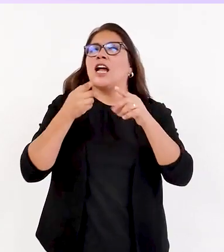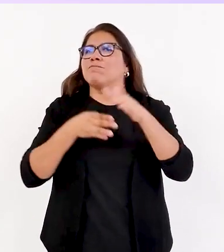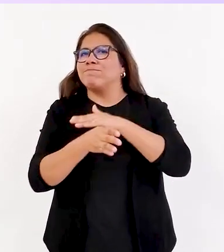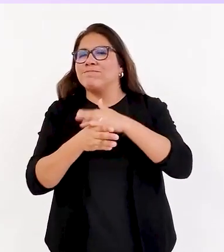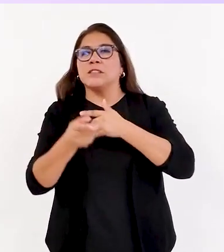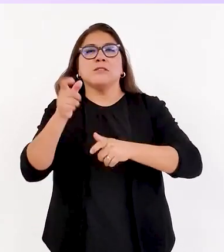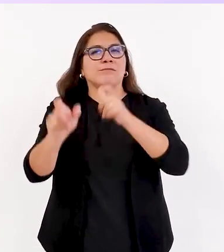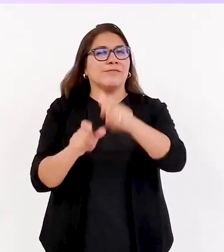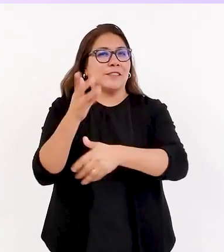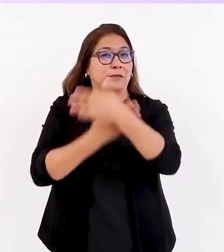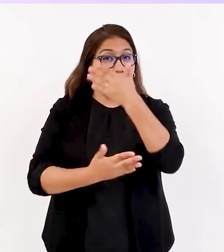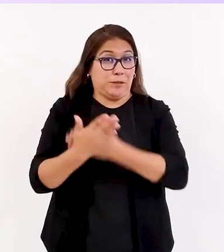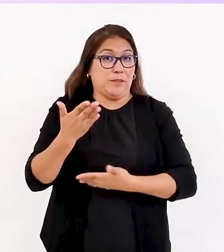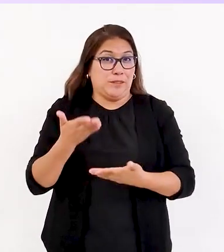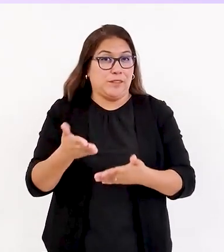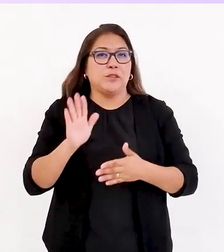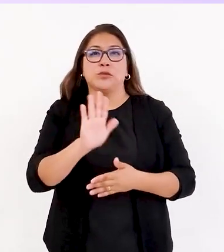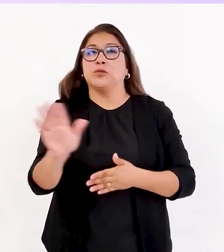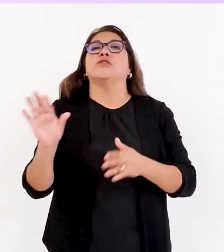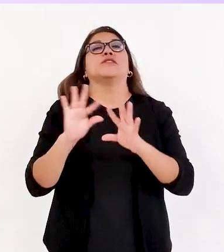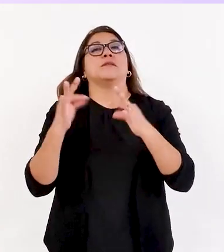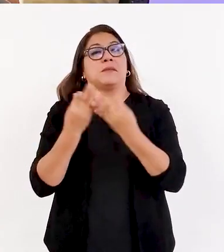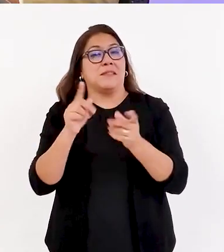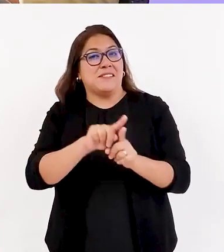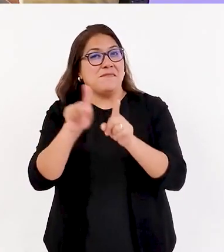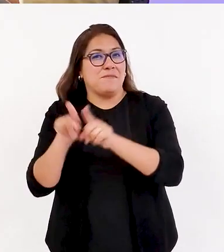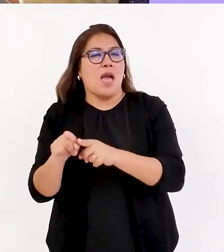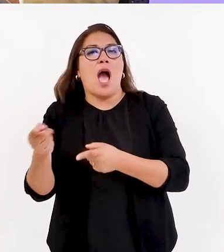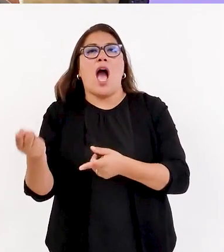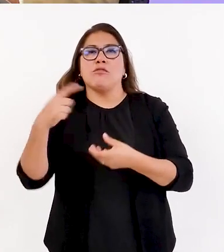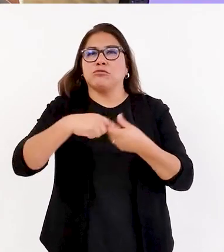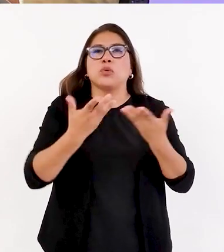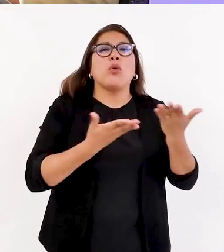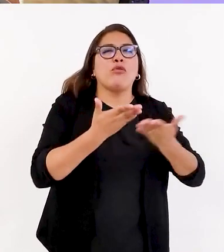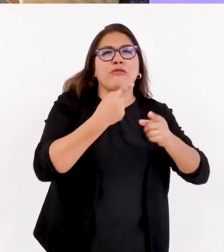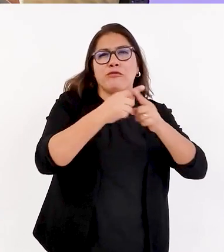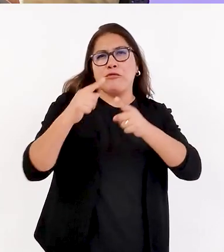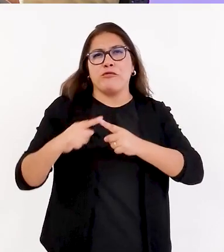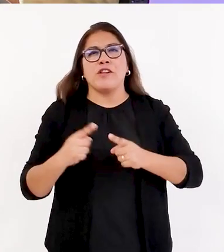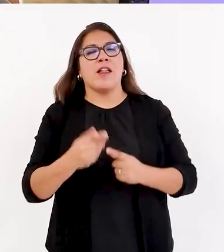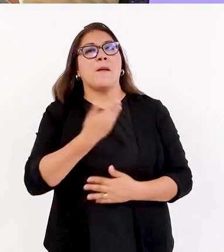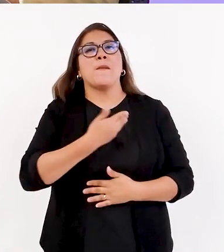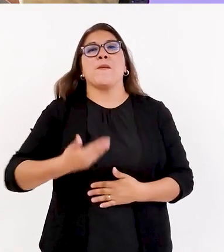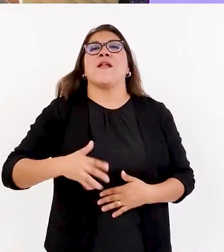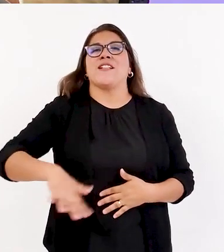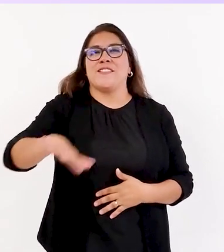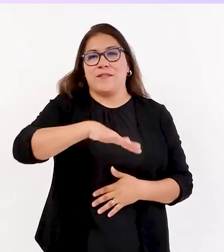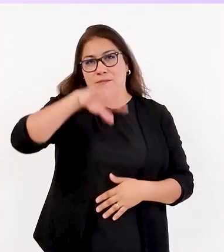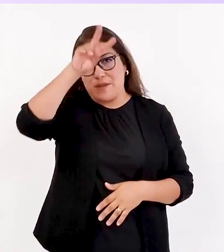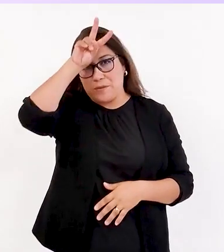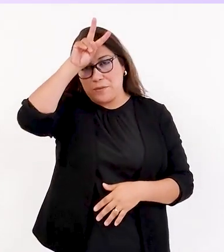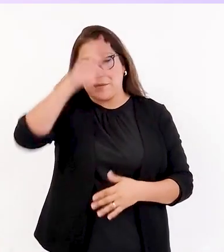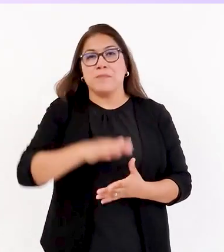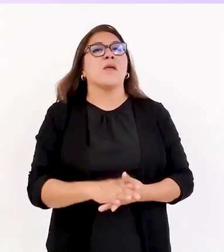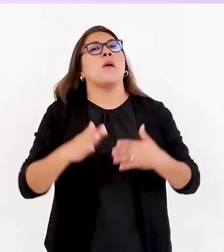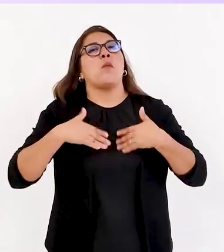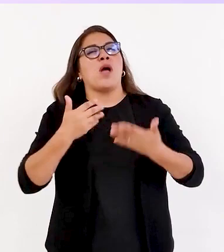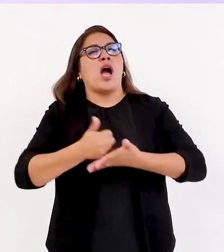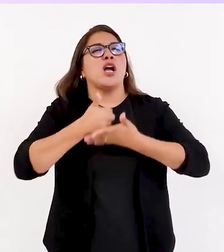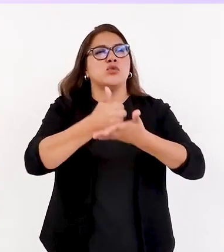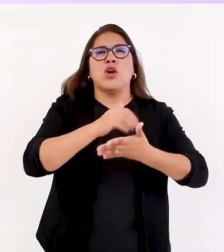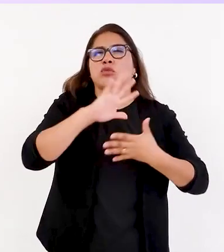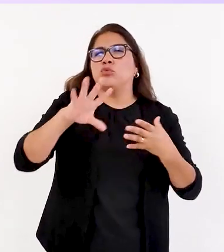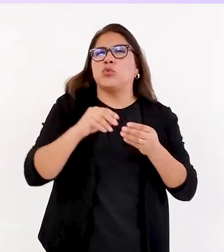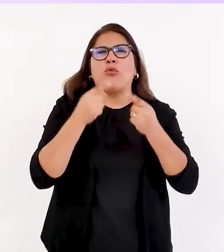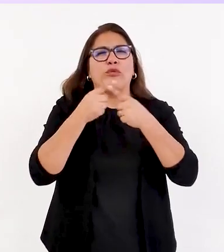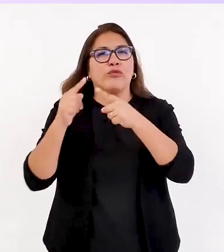acceso de las personas con discapacidad y sus familias a los servicios públicos básicos a nivel nacional. Para resolver todas